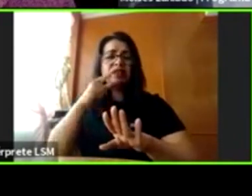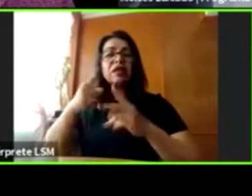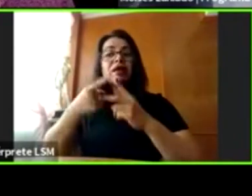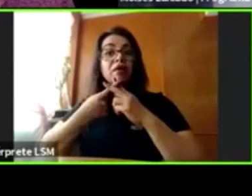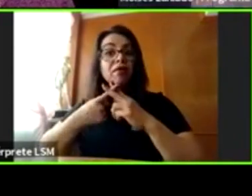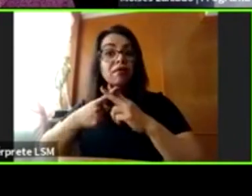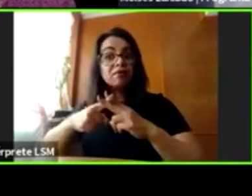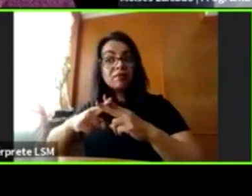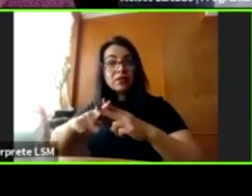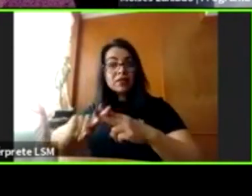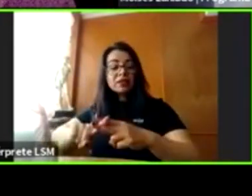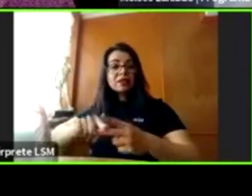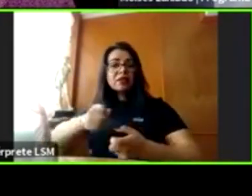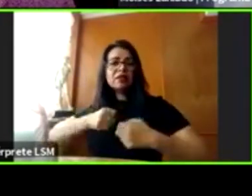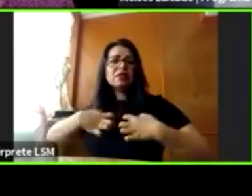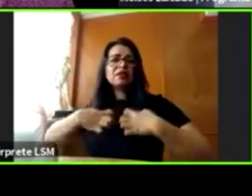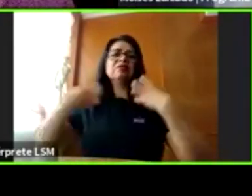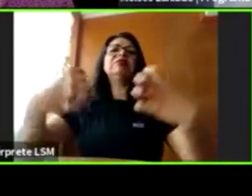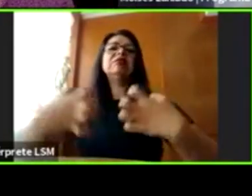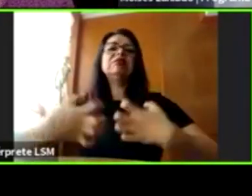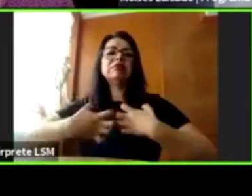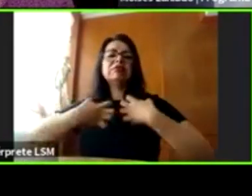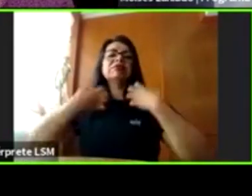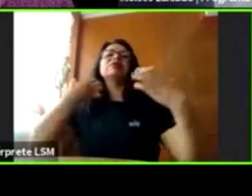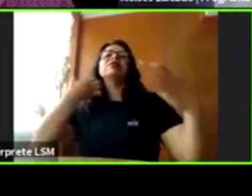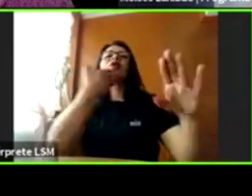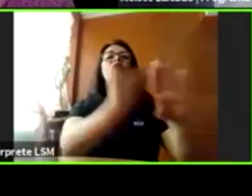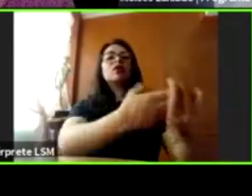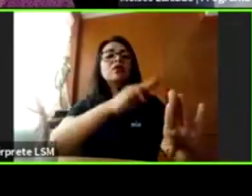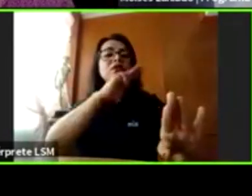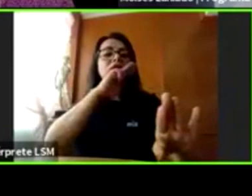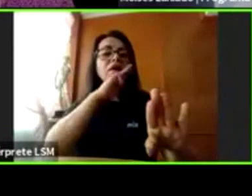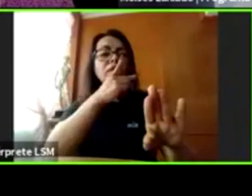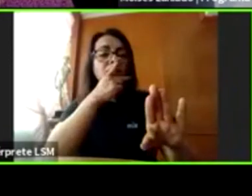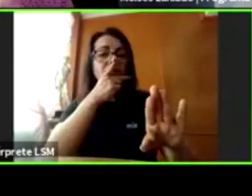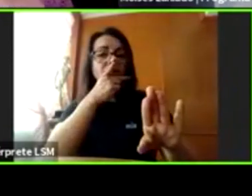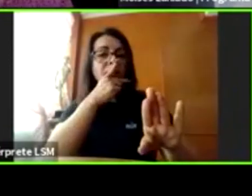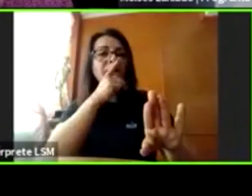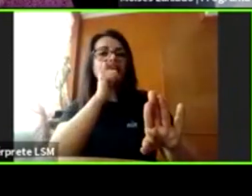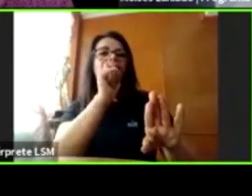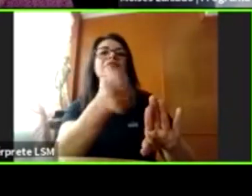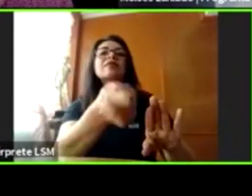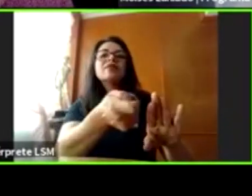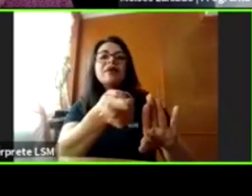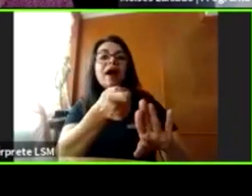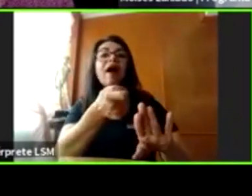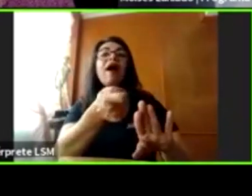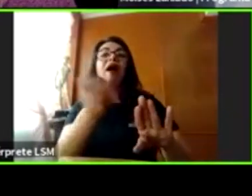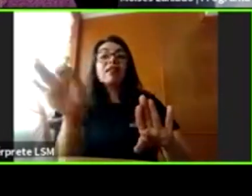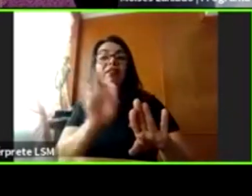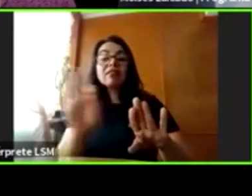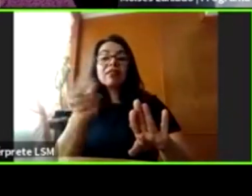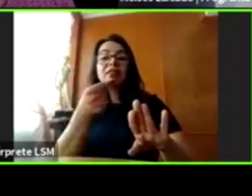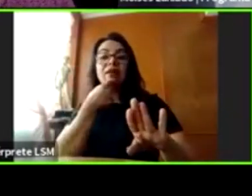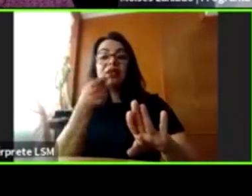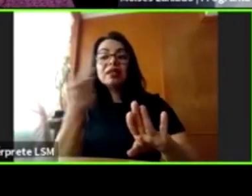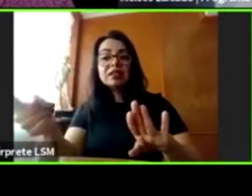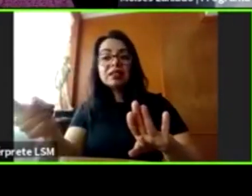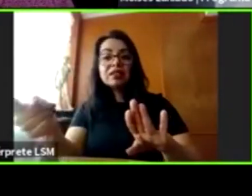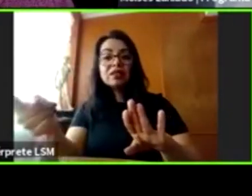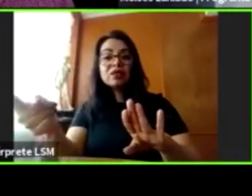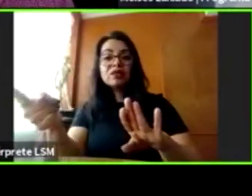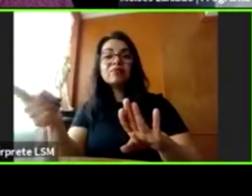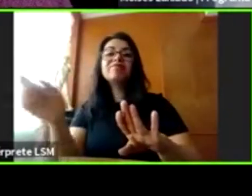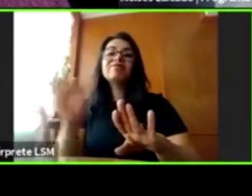hacia sus pares, y ese puede ser un síntoma de que esta niña o este niño está sufriendo abuso en alguna otra área de su vida. Otros síntomas que